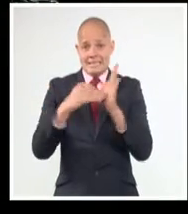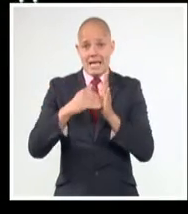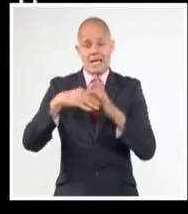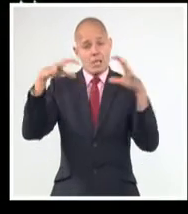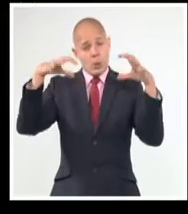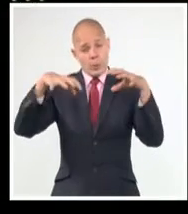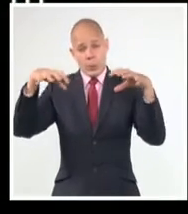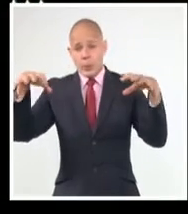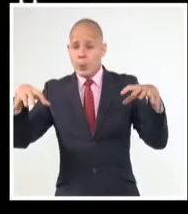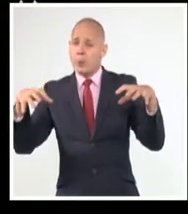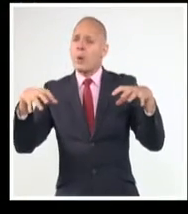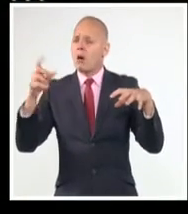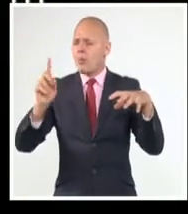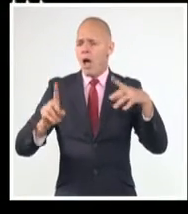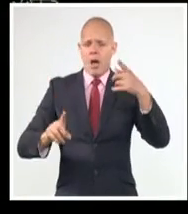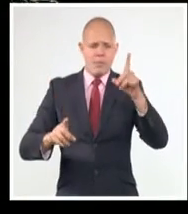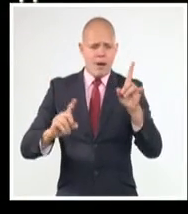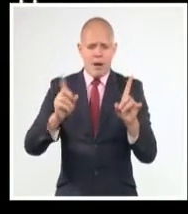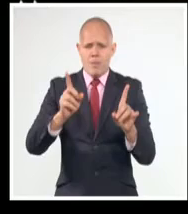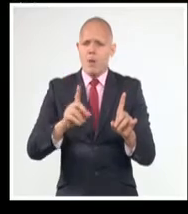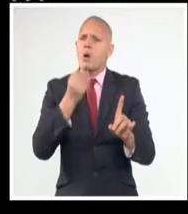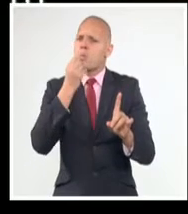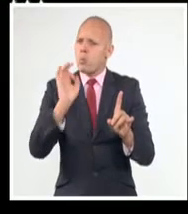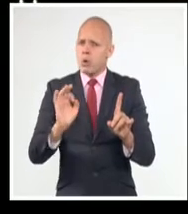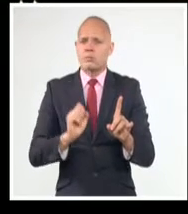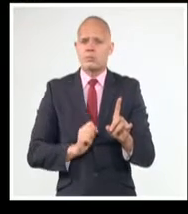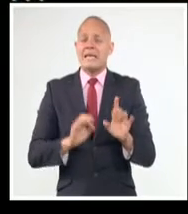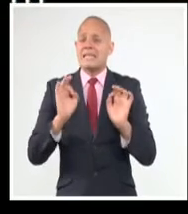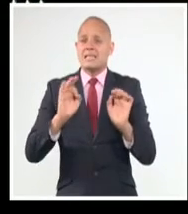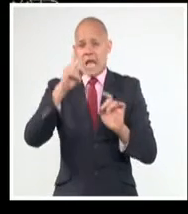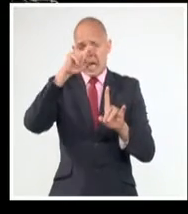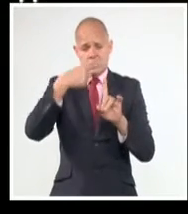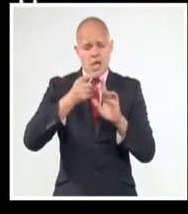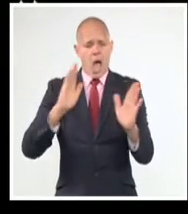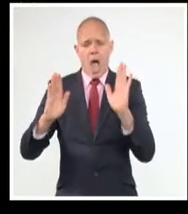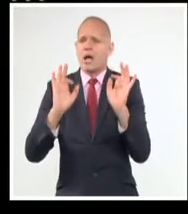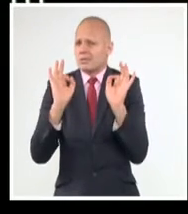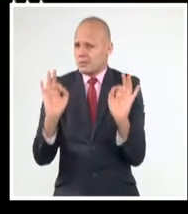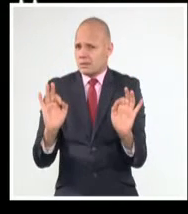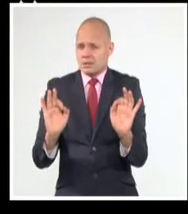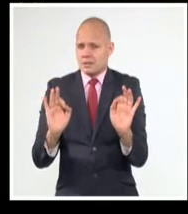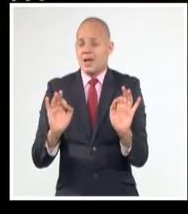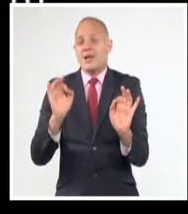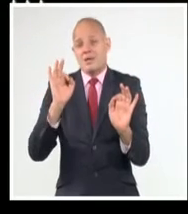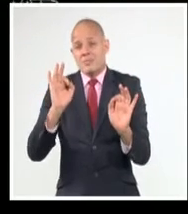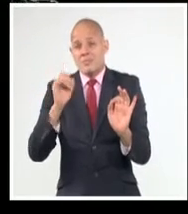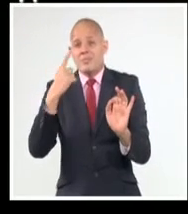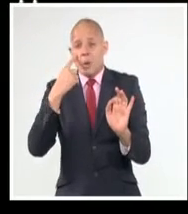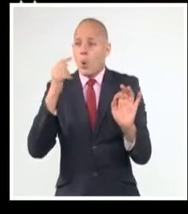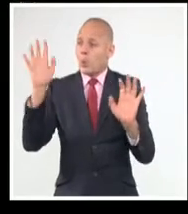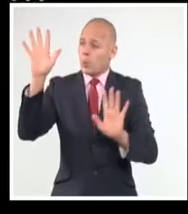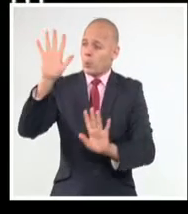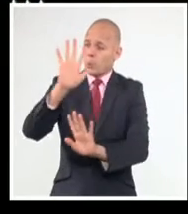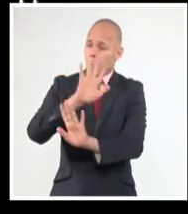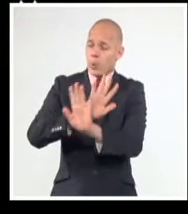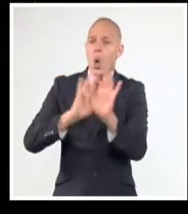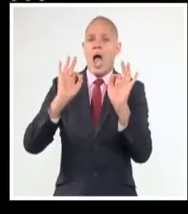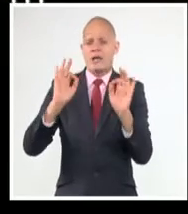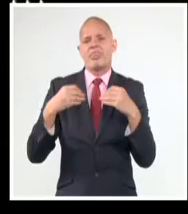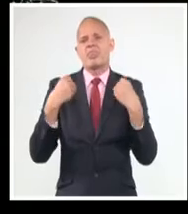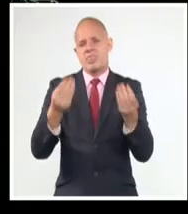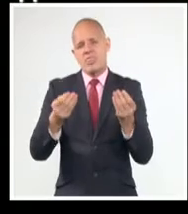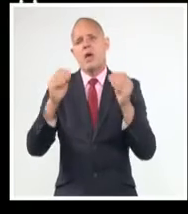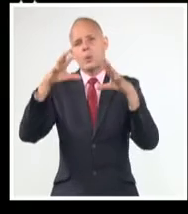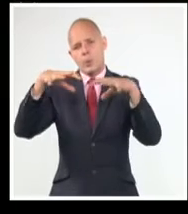eléctricas en horas de la tarde. Como es típico en esta época del año debido al paso de las ondas tropicales y a un flujo húmedo que